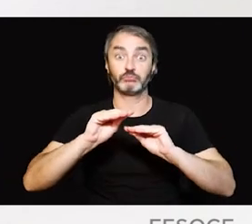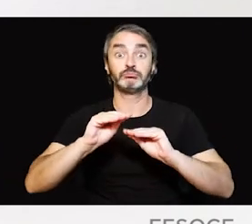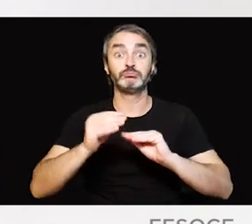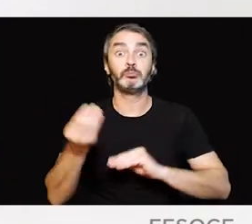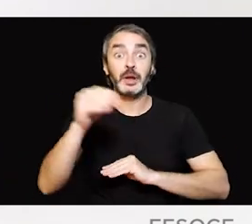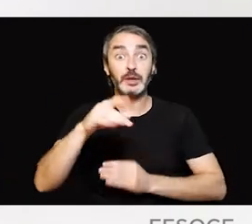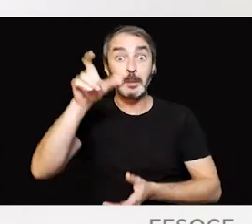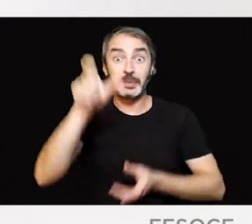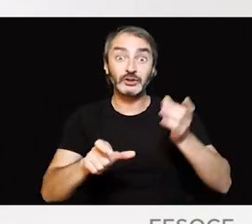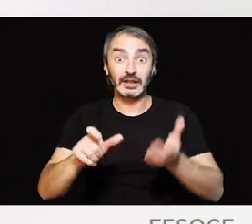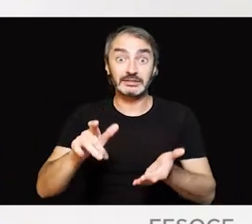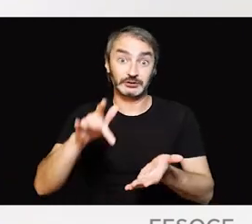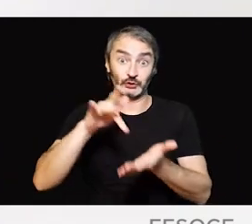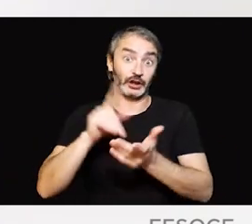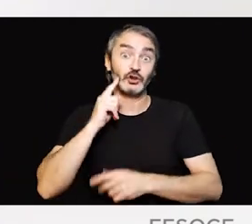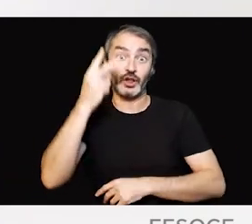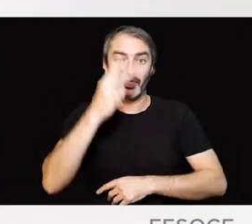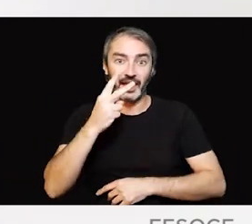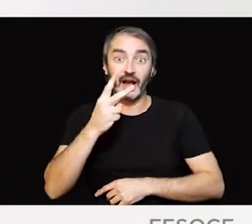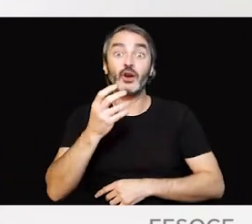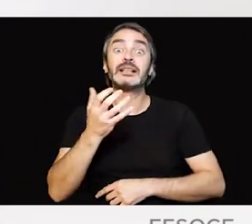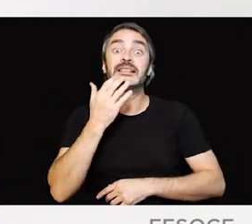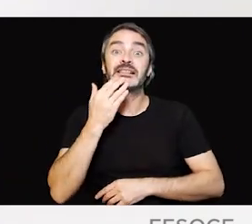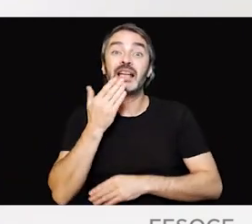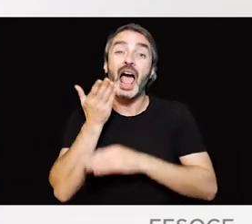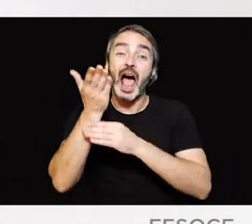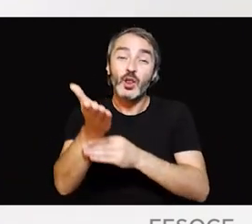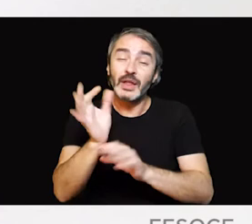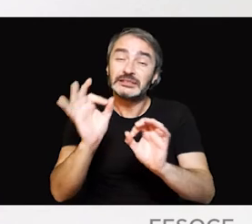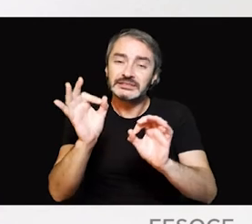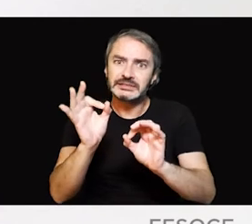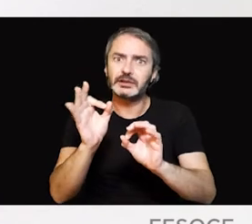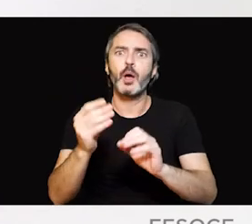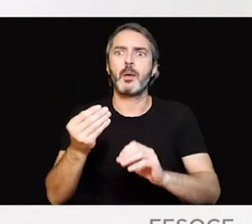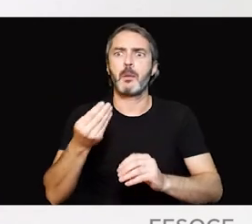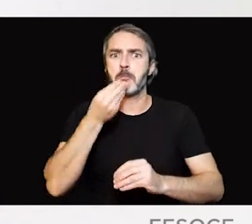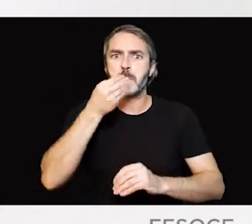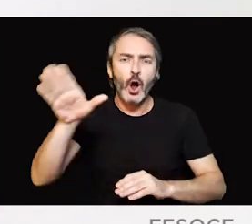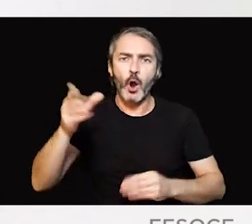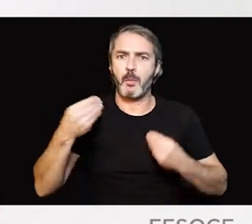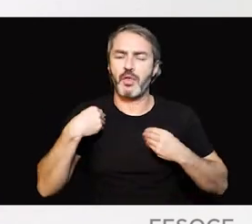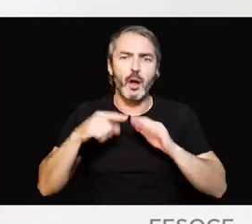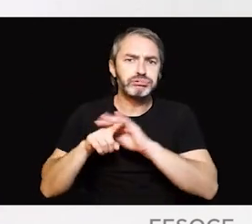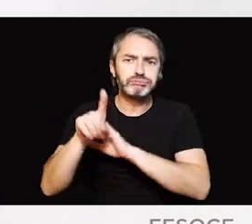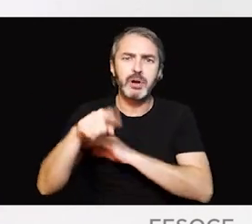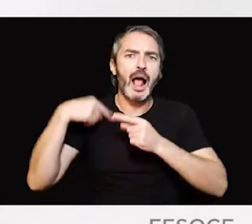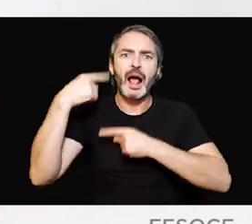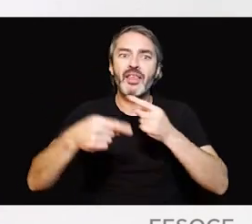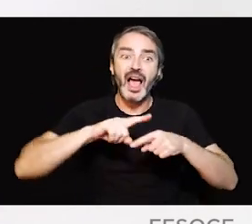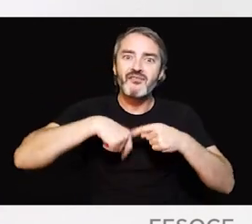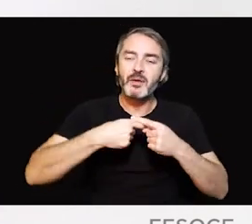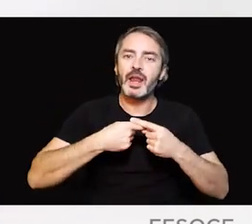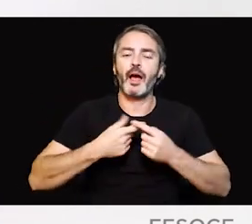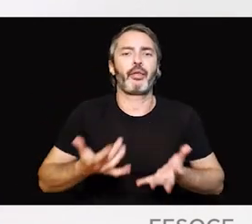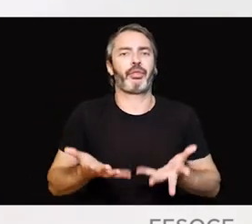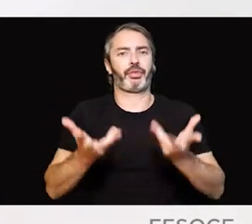con sordoceguera que reciben atenciones específicas mejoran su calidad de vida, pueden comunicarse con más facilidad, el día a día de las familias